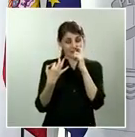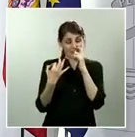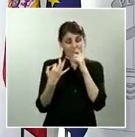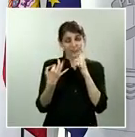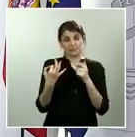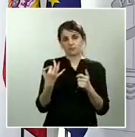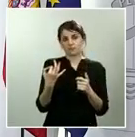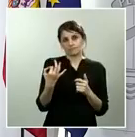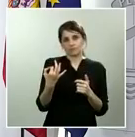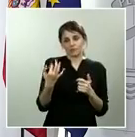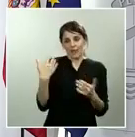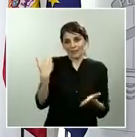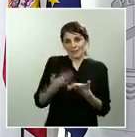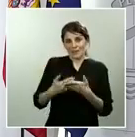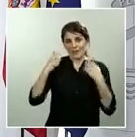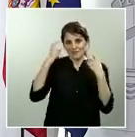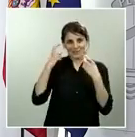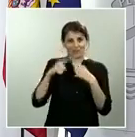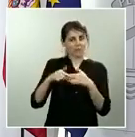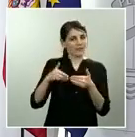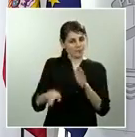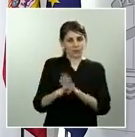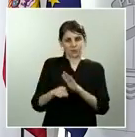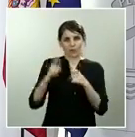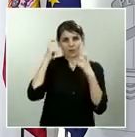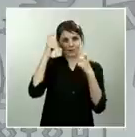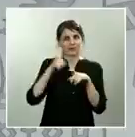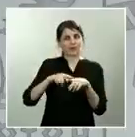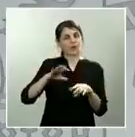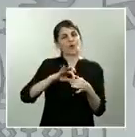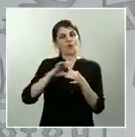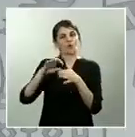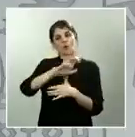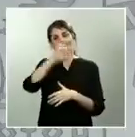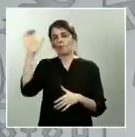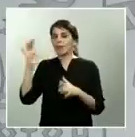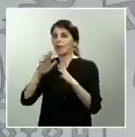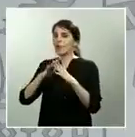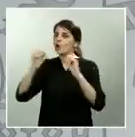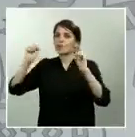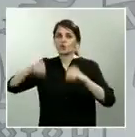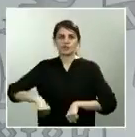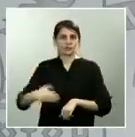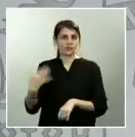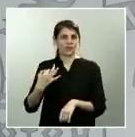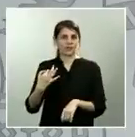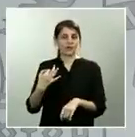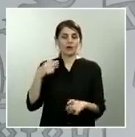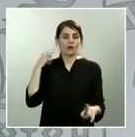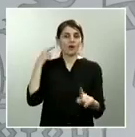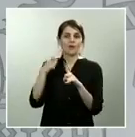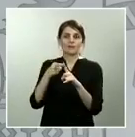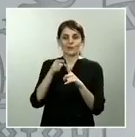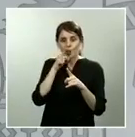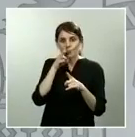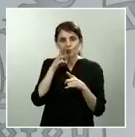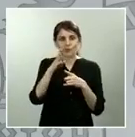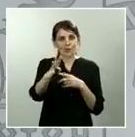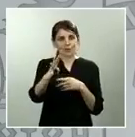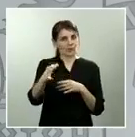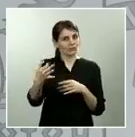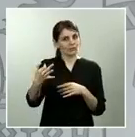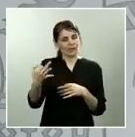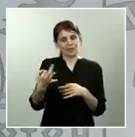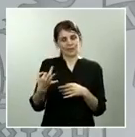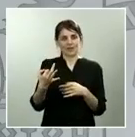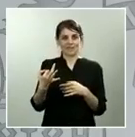que realmente haya un consenso para que podamos manejarnos en los próximos años con unos parámetros que hagan transitables esta situación